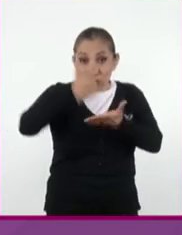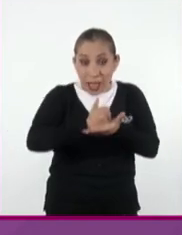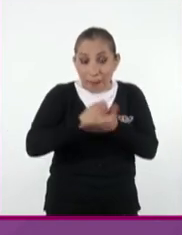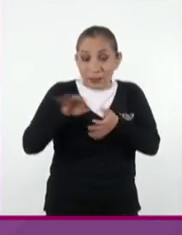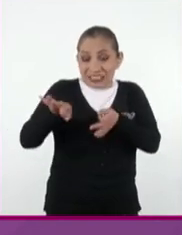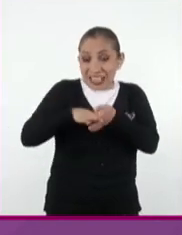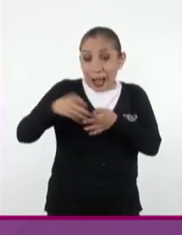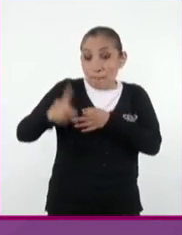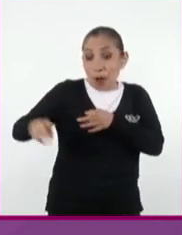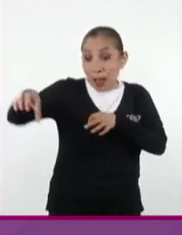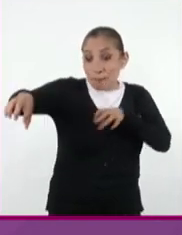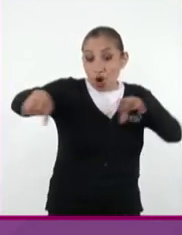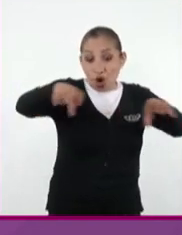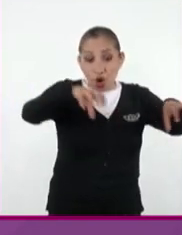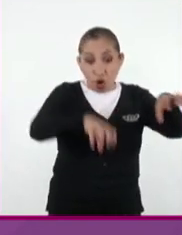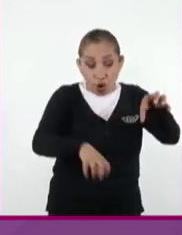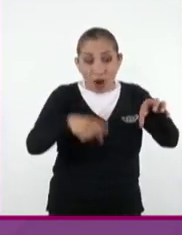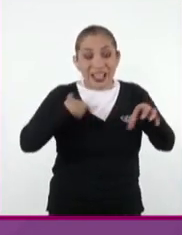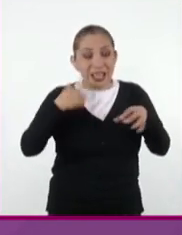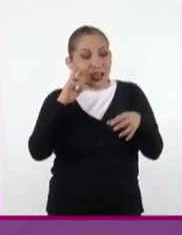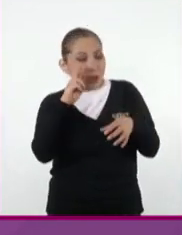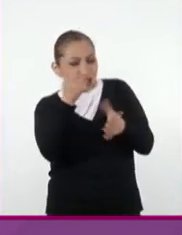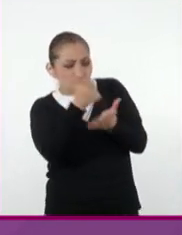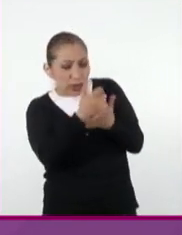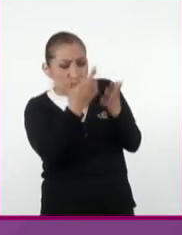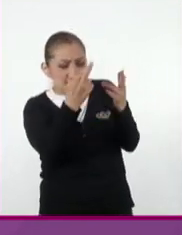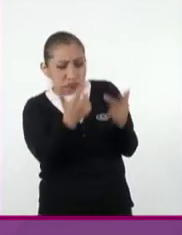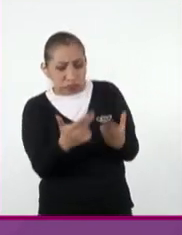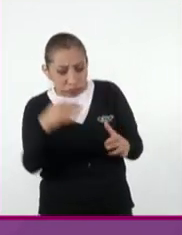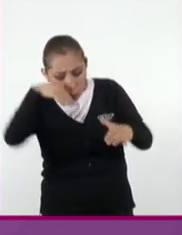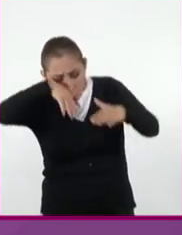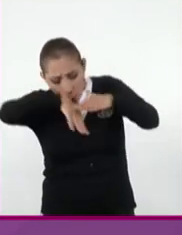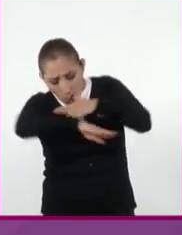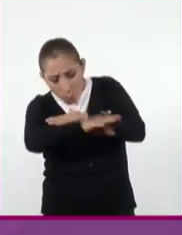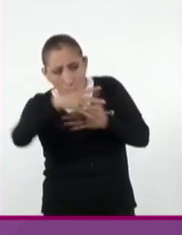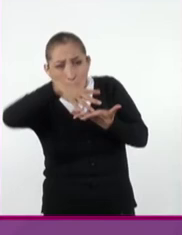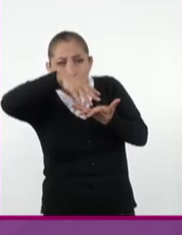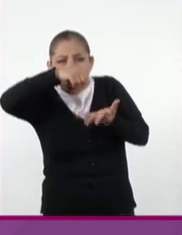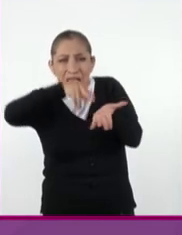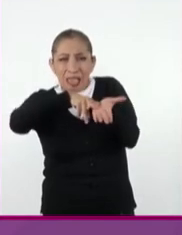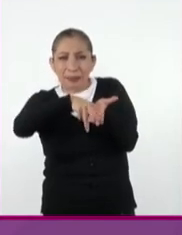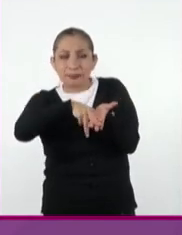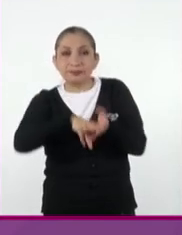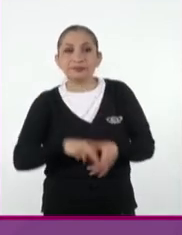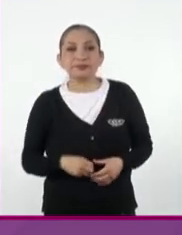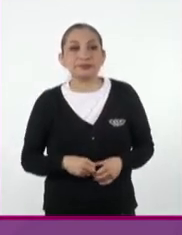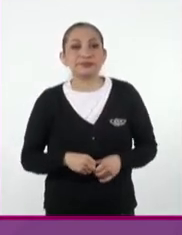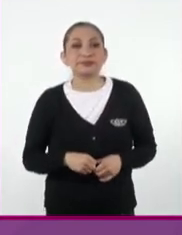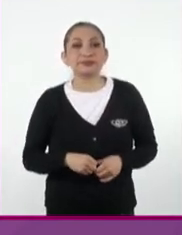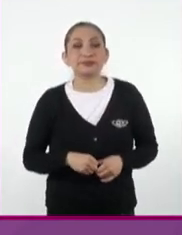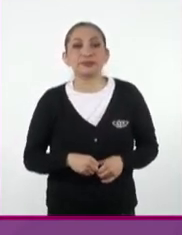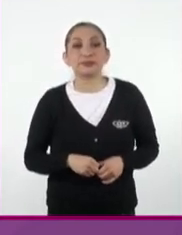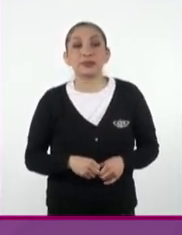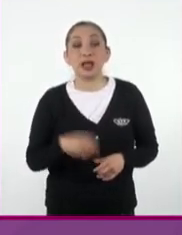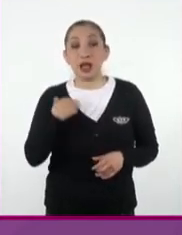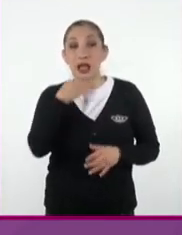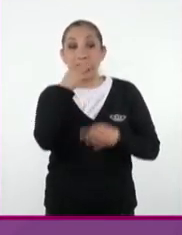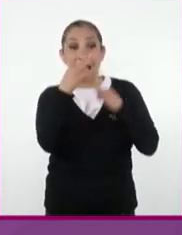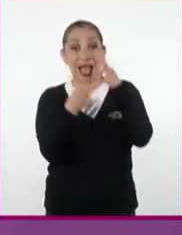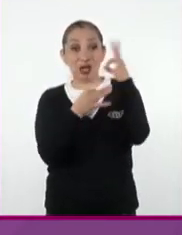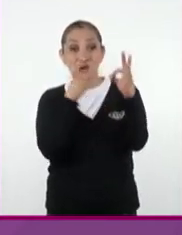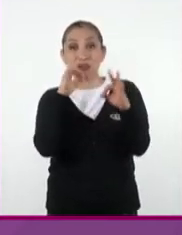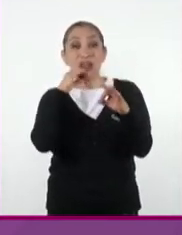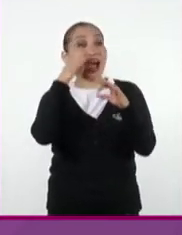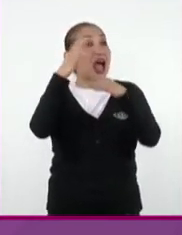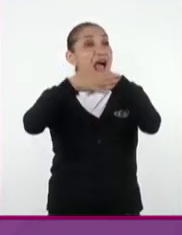poblados cercanos, y de las ruinas de la ciudad que se conservaron debajo de las cenizas. Por los anuncios que había